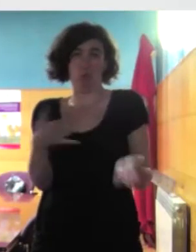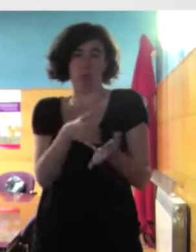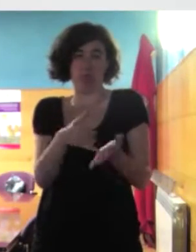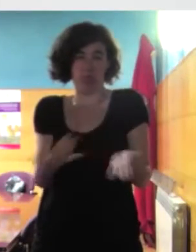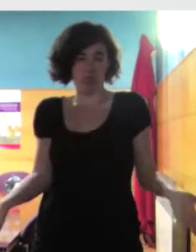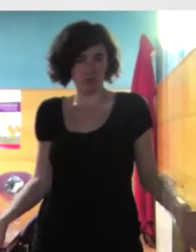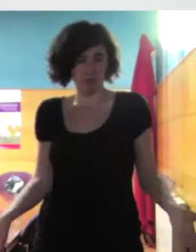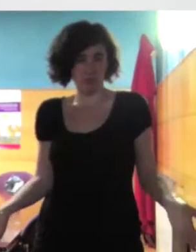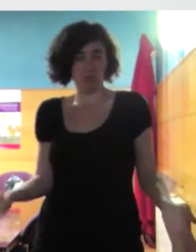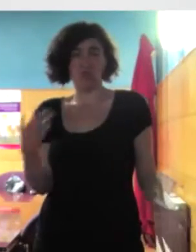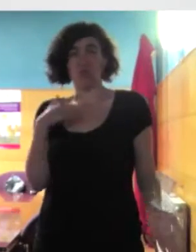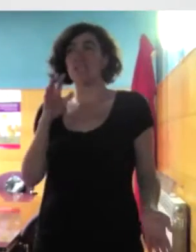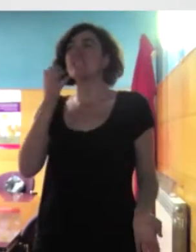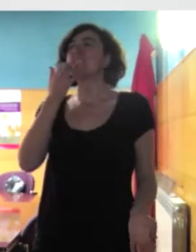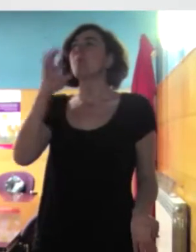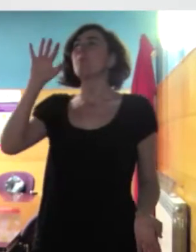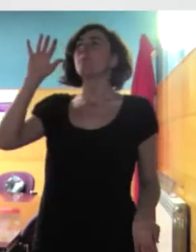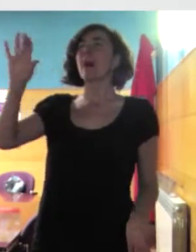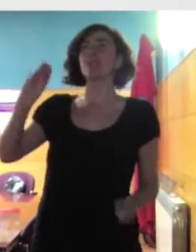me tratan fatal en el país de esa señora